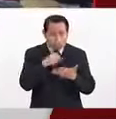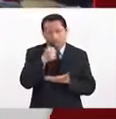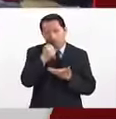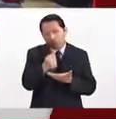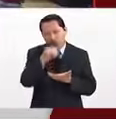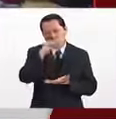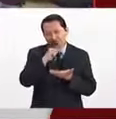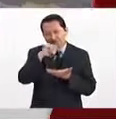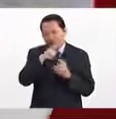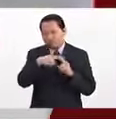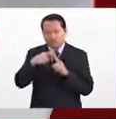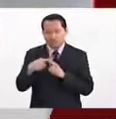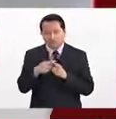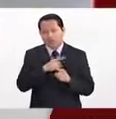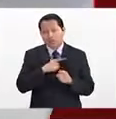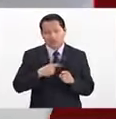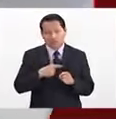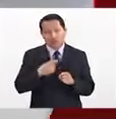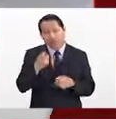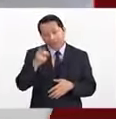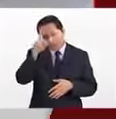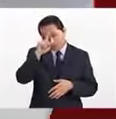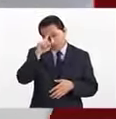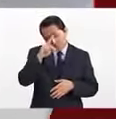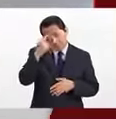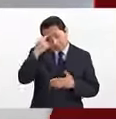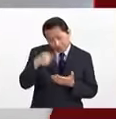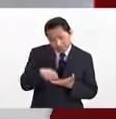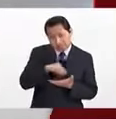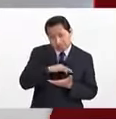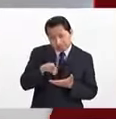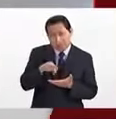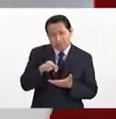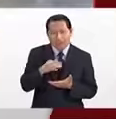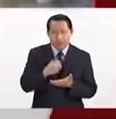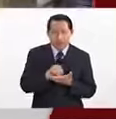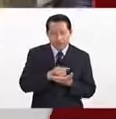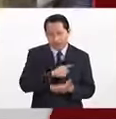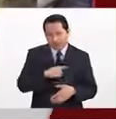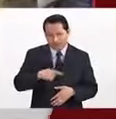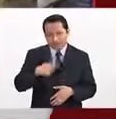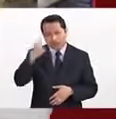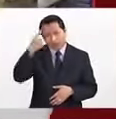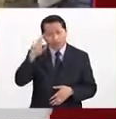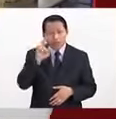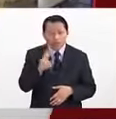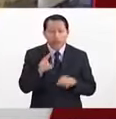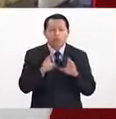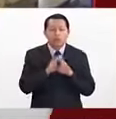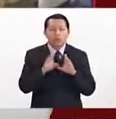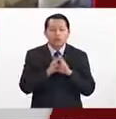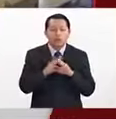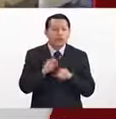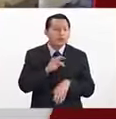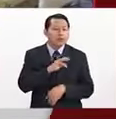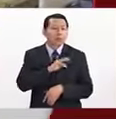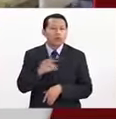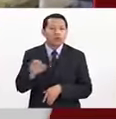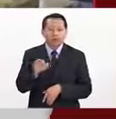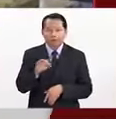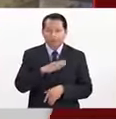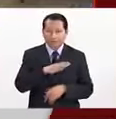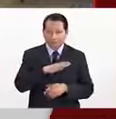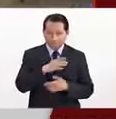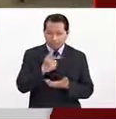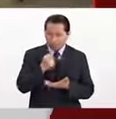presupuesto. Ahí tiene los asesores, yo supongo que deben ser economistas, para ver de qué manera se puede asignar